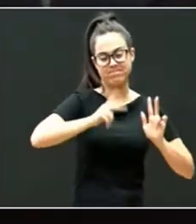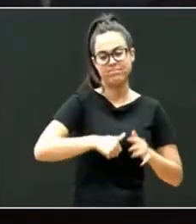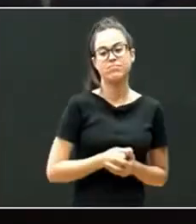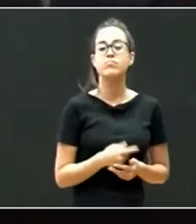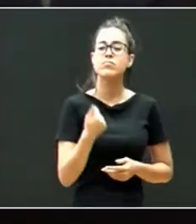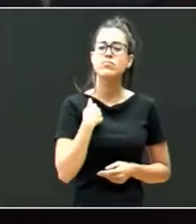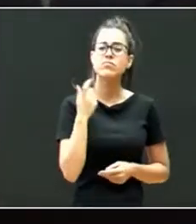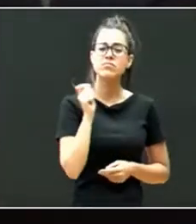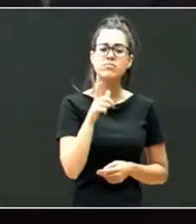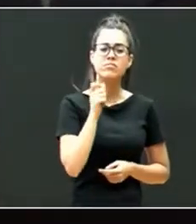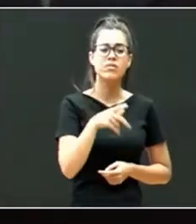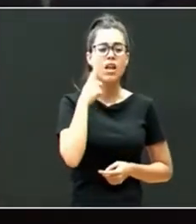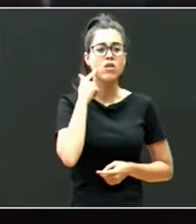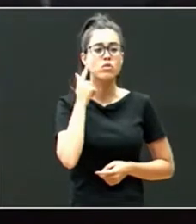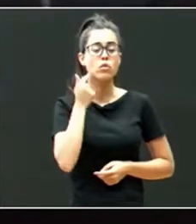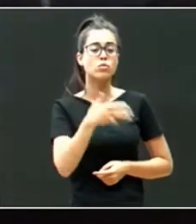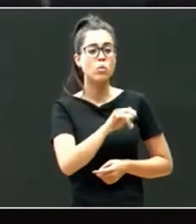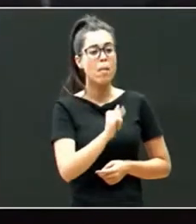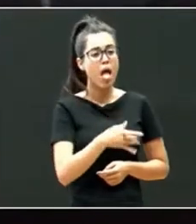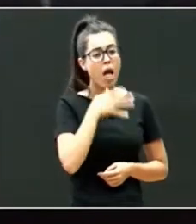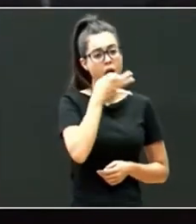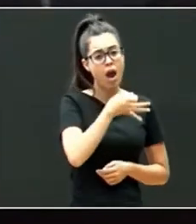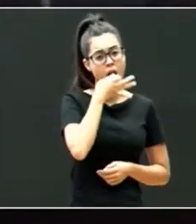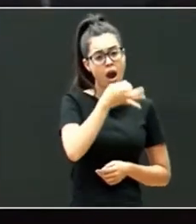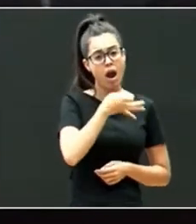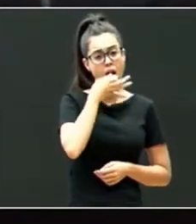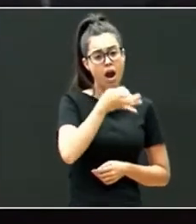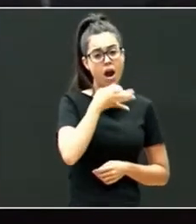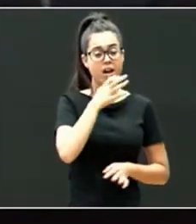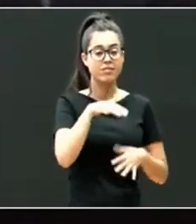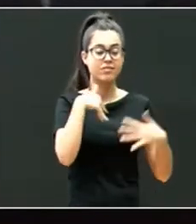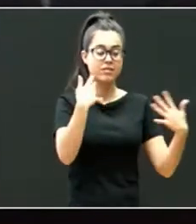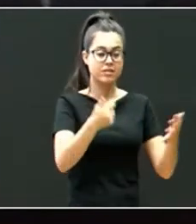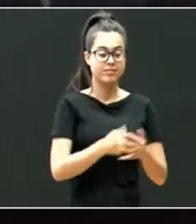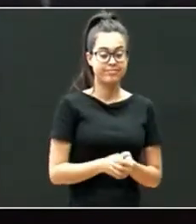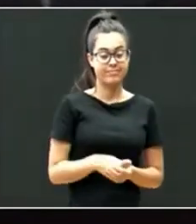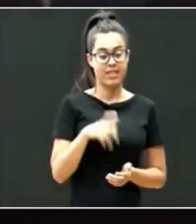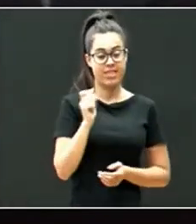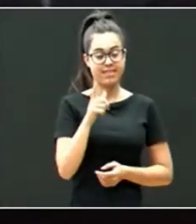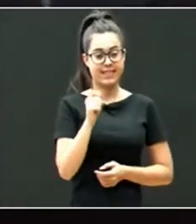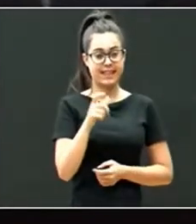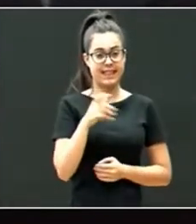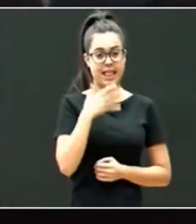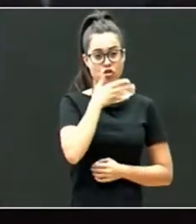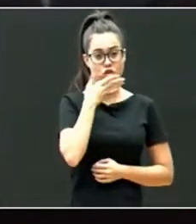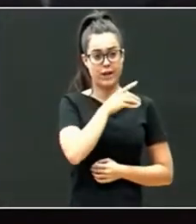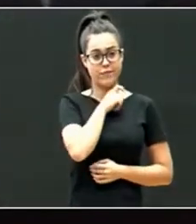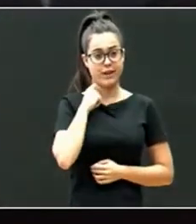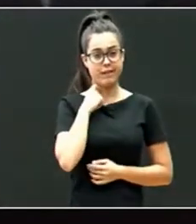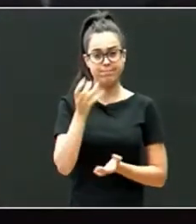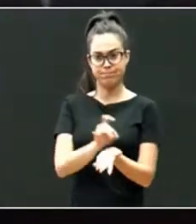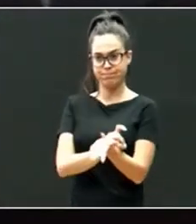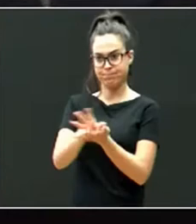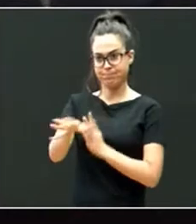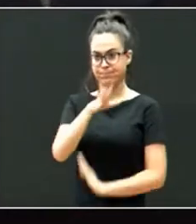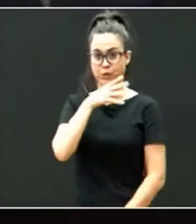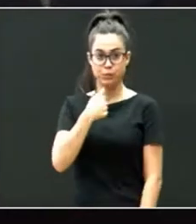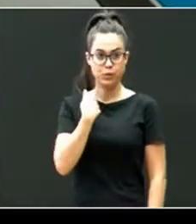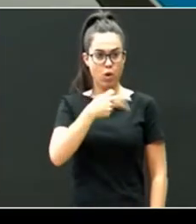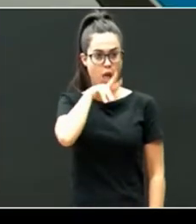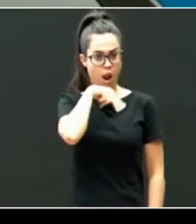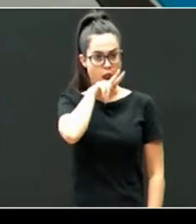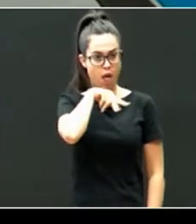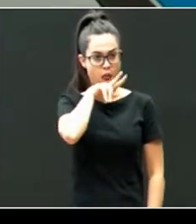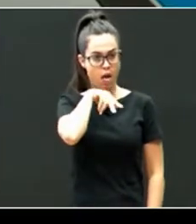tendencia a hablar y hablar y hablar. Por eso en el cole siempre el fraile me echaba a la calle, porque hablaba mucho y no me callaba.